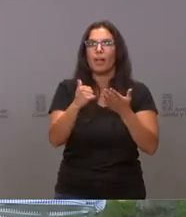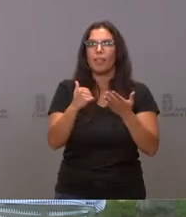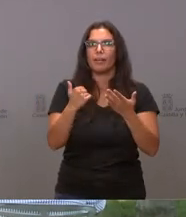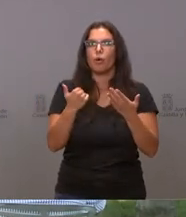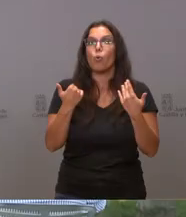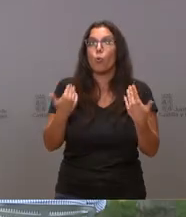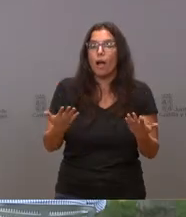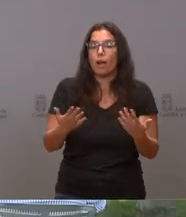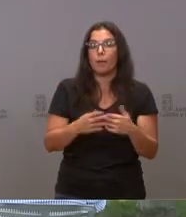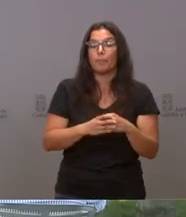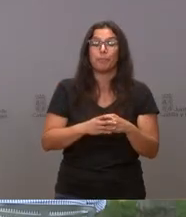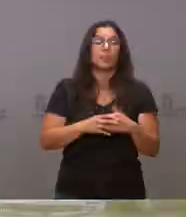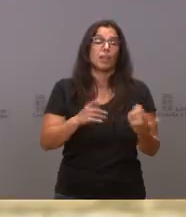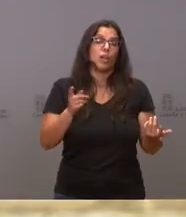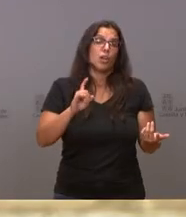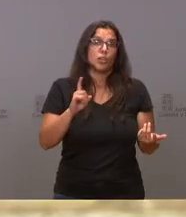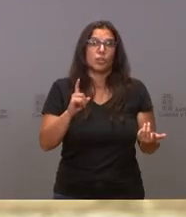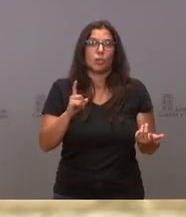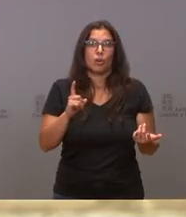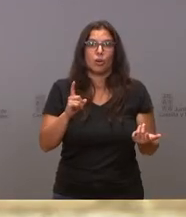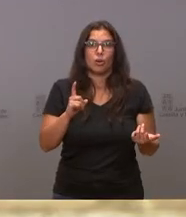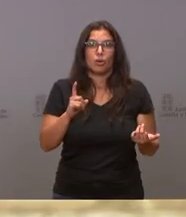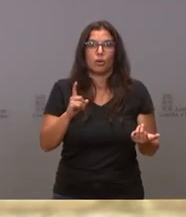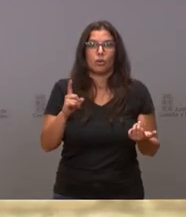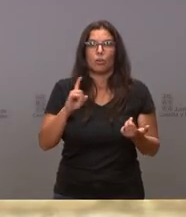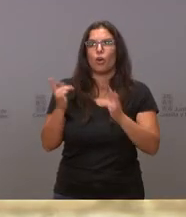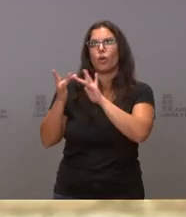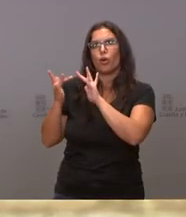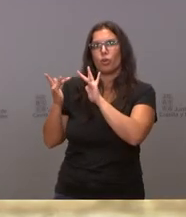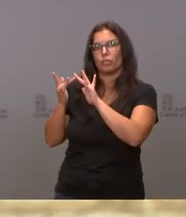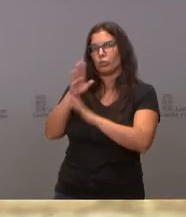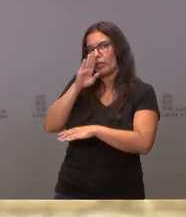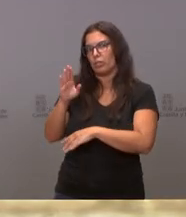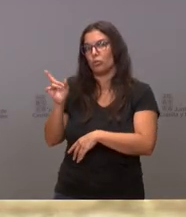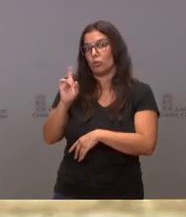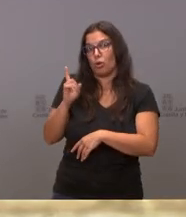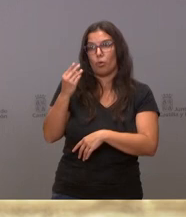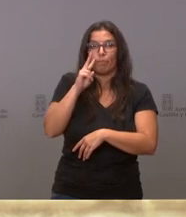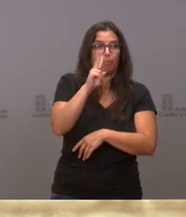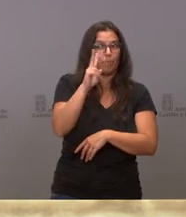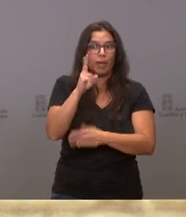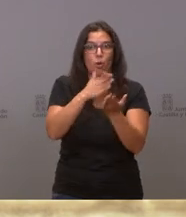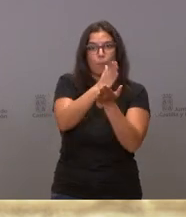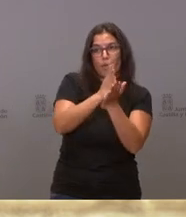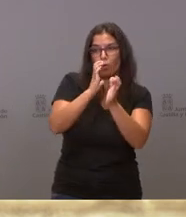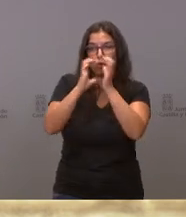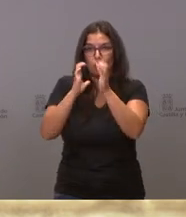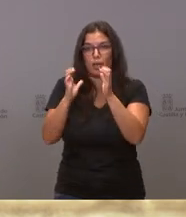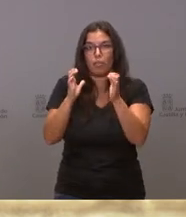posicionado. No, me refiero, no que hayamos tenido un contacto, sino que en los medios de comunicación he visto que